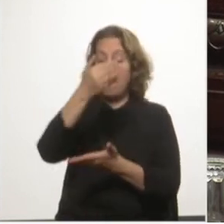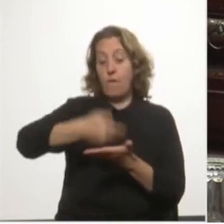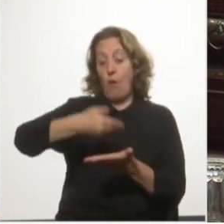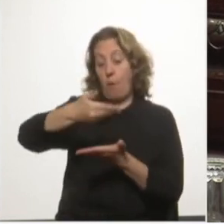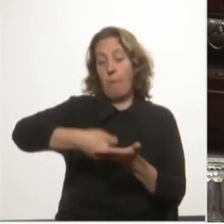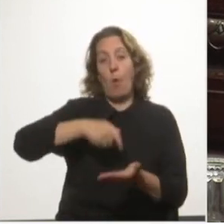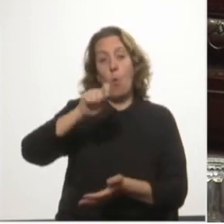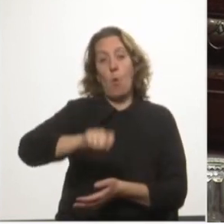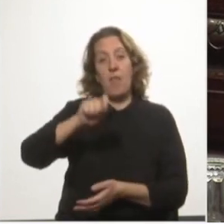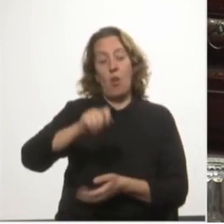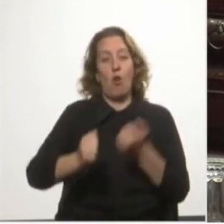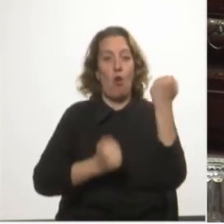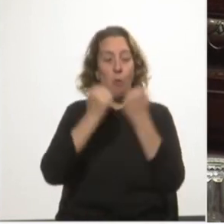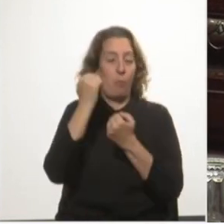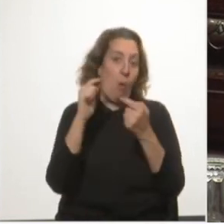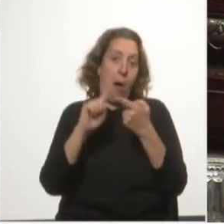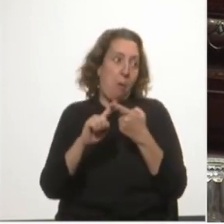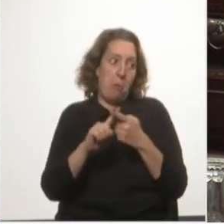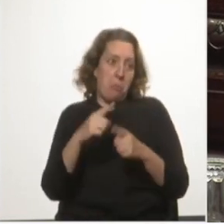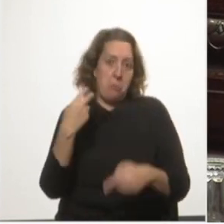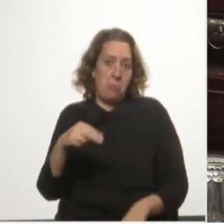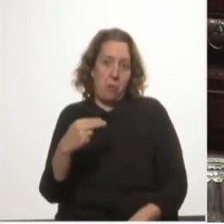acuerdos que nunca existieron.